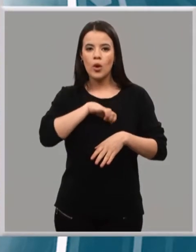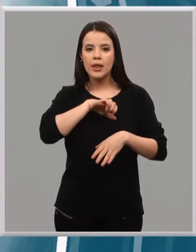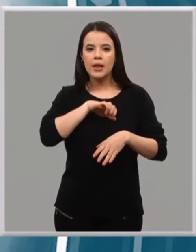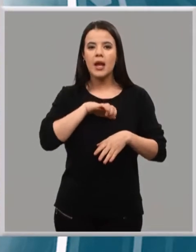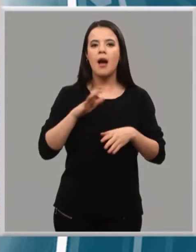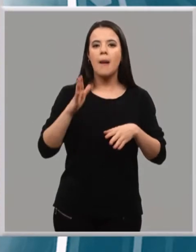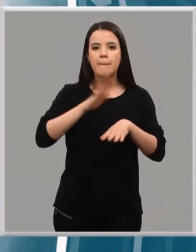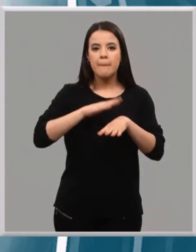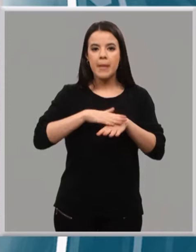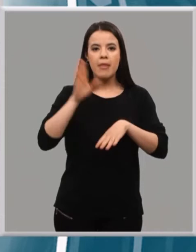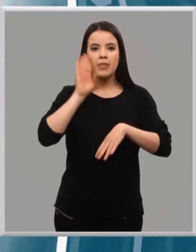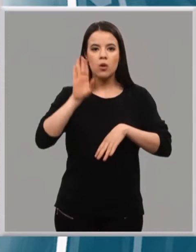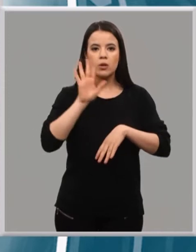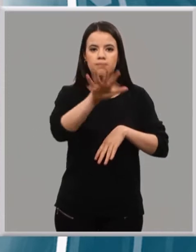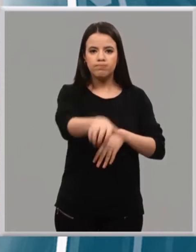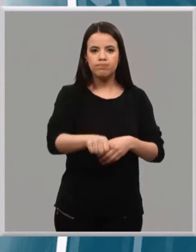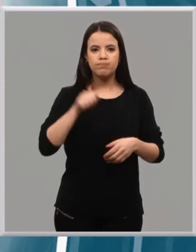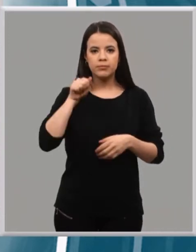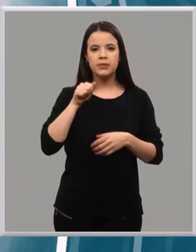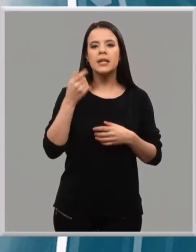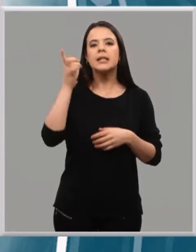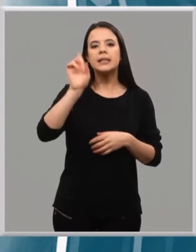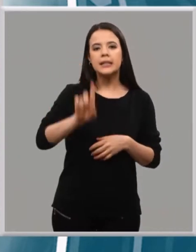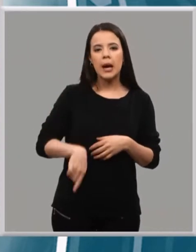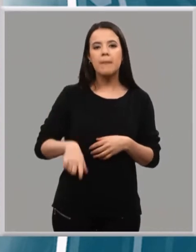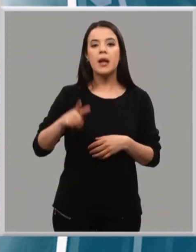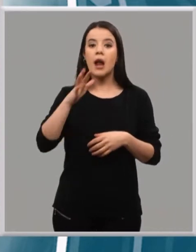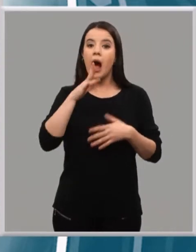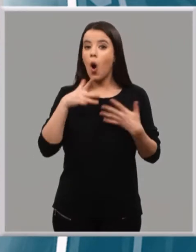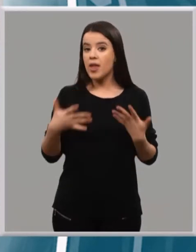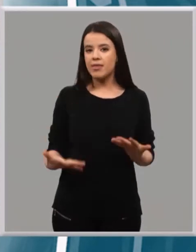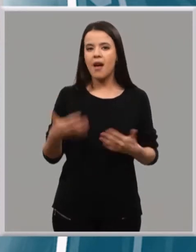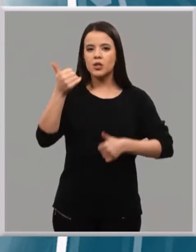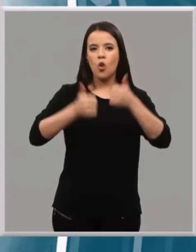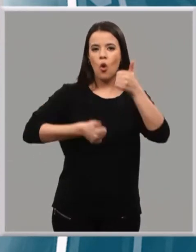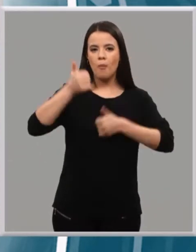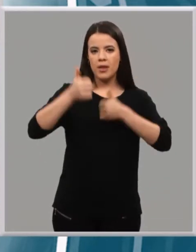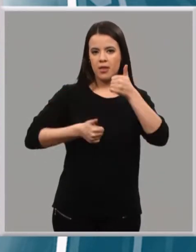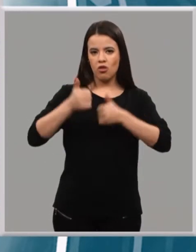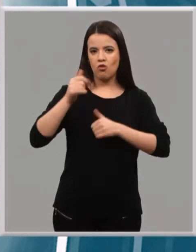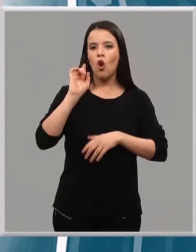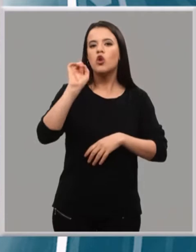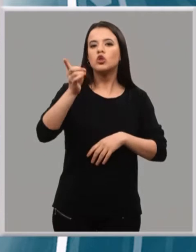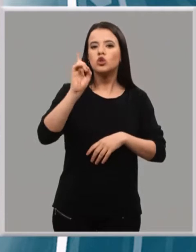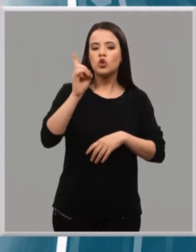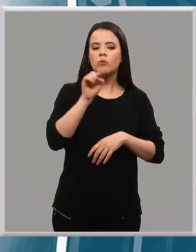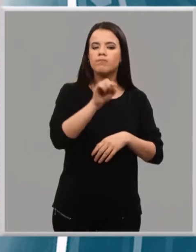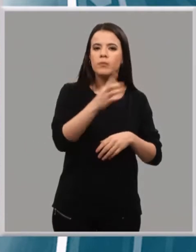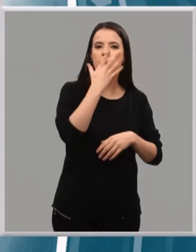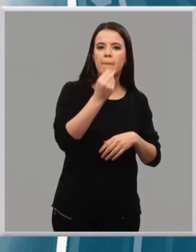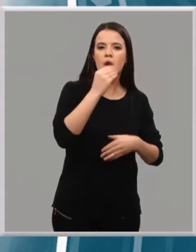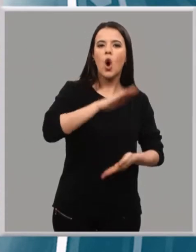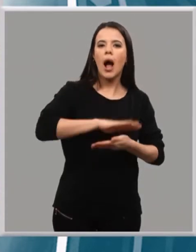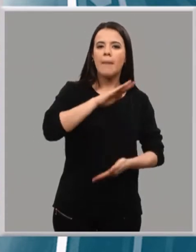retener a un delincuente. Hoy día además adquirir una dimensión de competición en sí mismo. Es decir, ya no solamente queremos ver que la raza mantiene unas